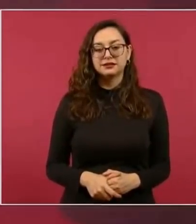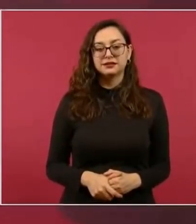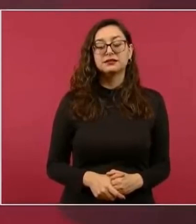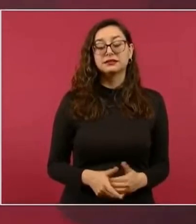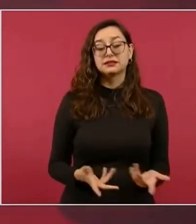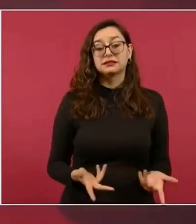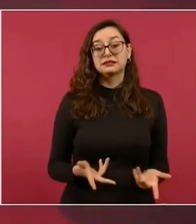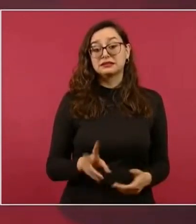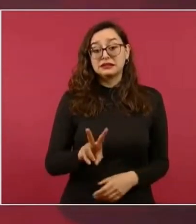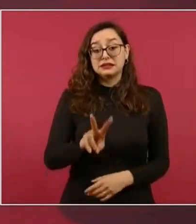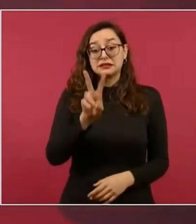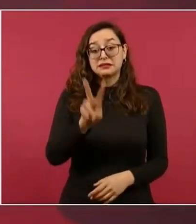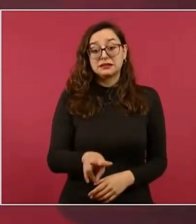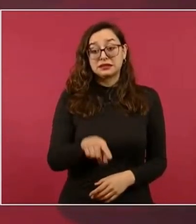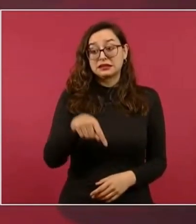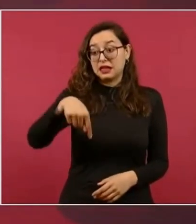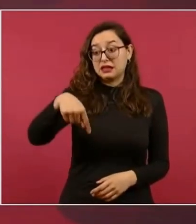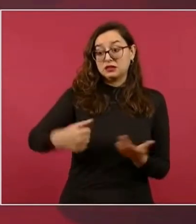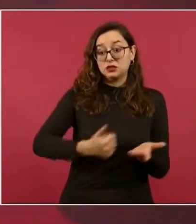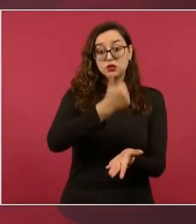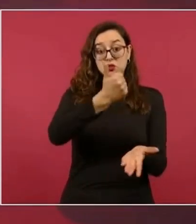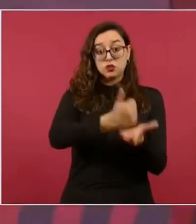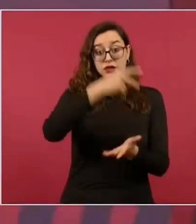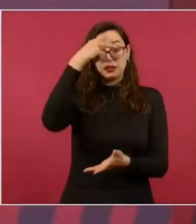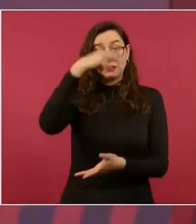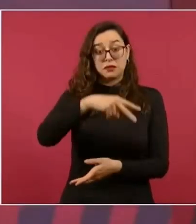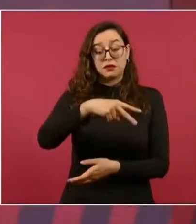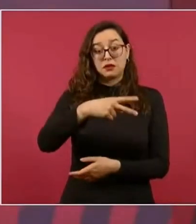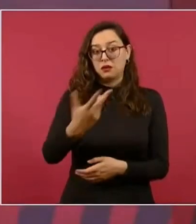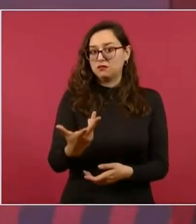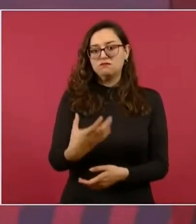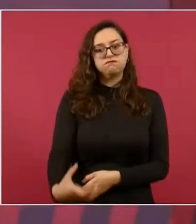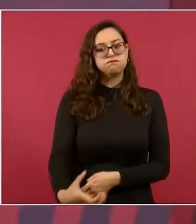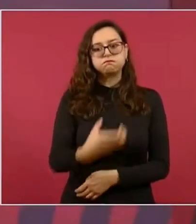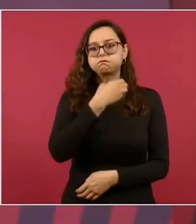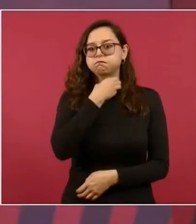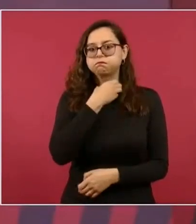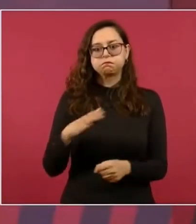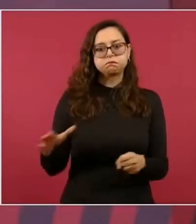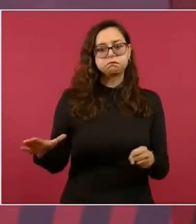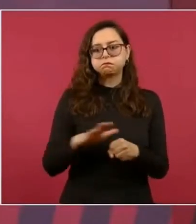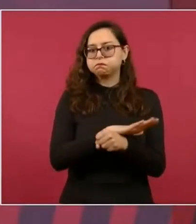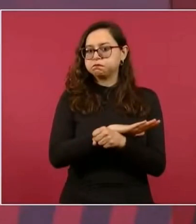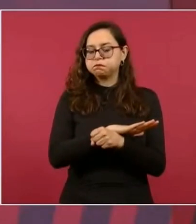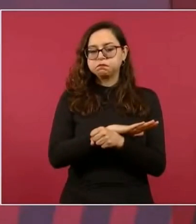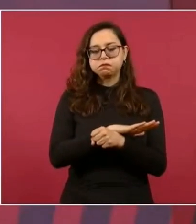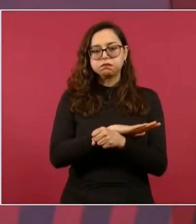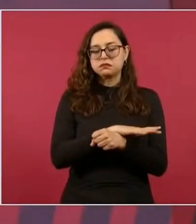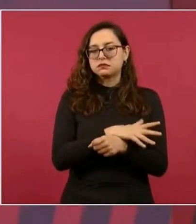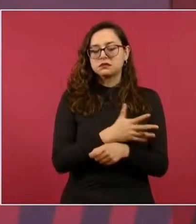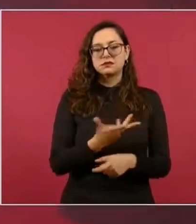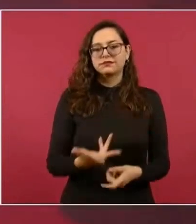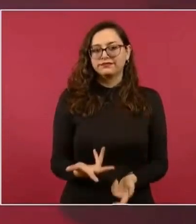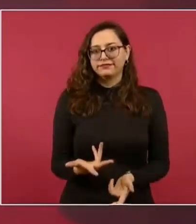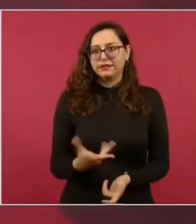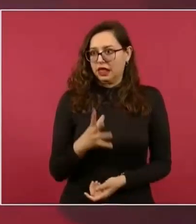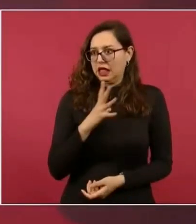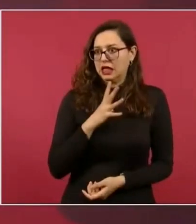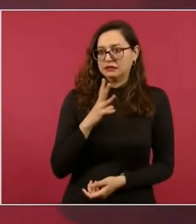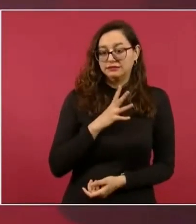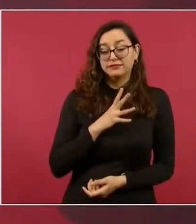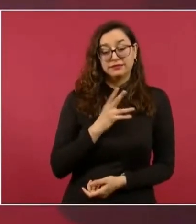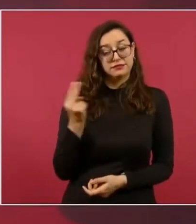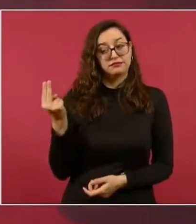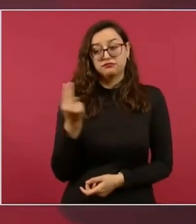saturación en el actual aeropuerto, el aeropuerto de la Ciudad de México y